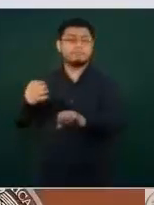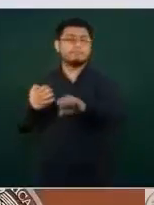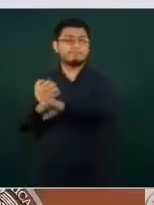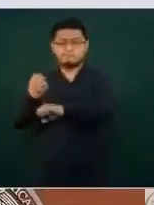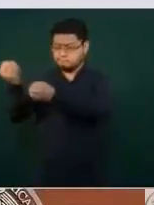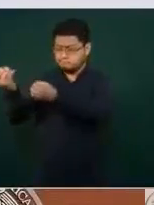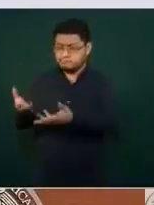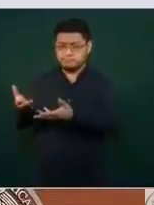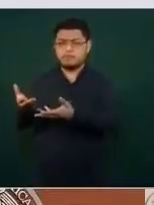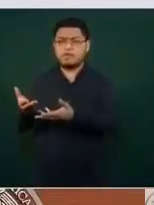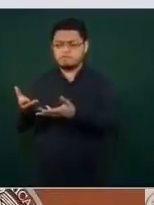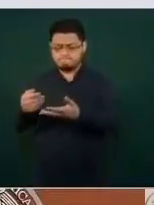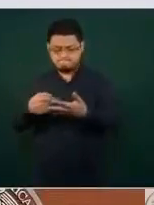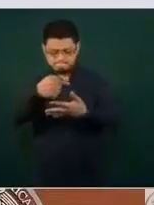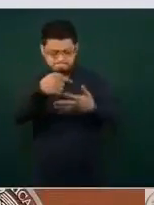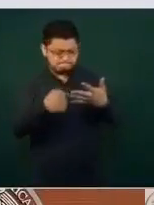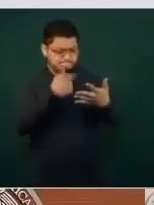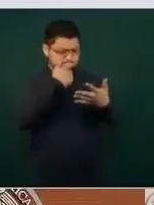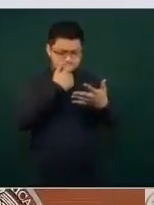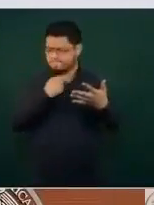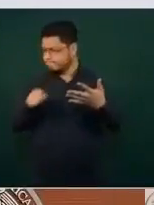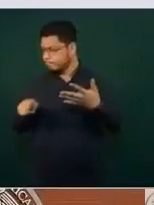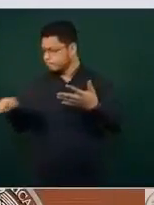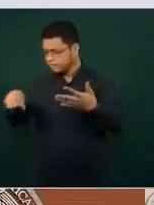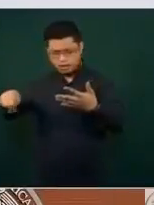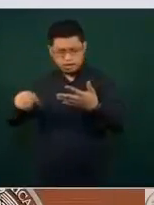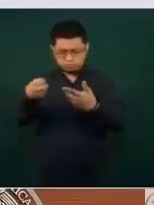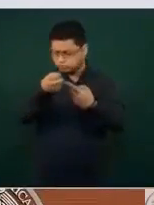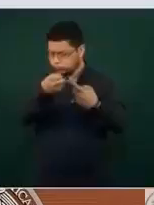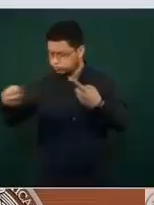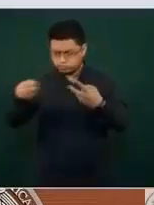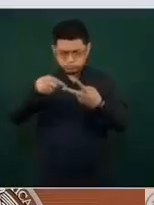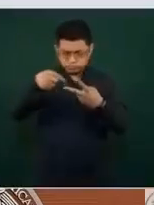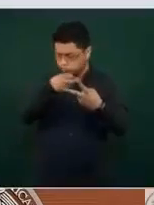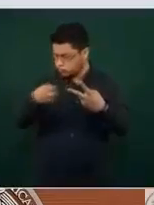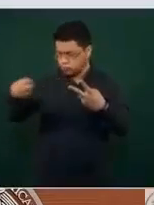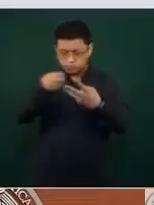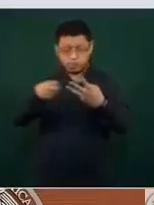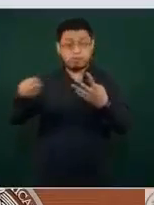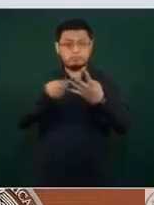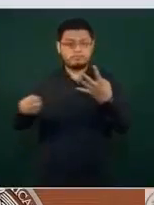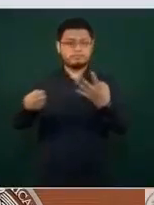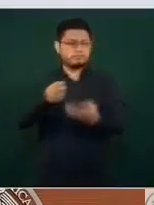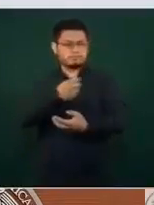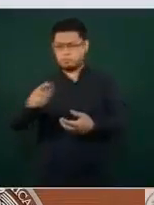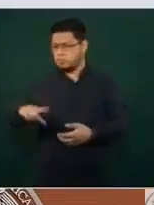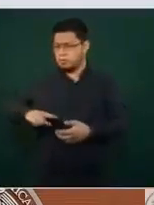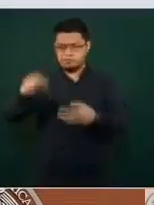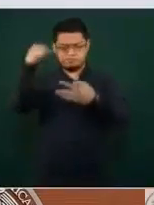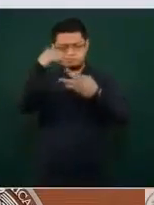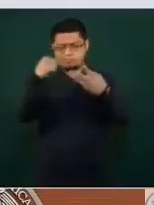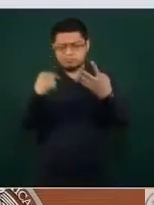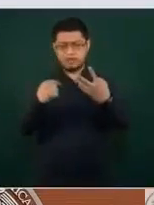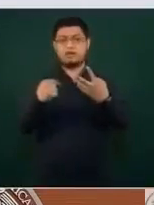organizan rutas de distribución en coordinación con las autoridades de salud y los gobiernos estatales y se vuelven a emplear los